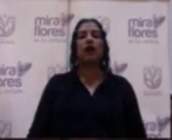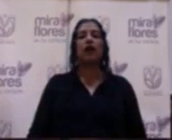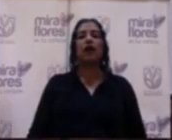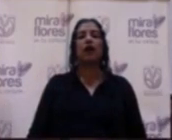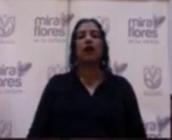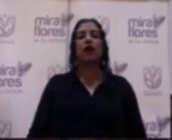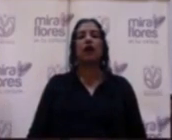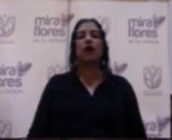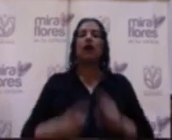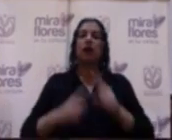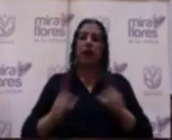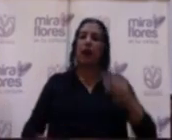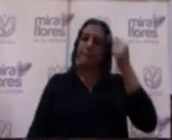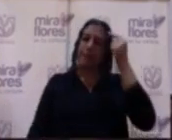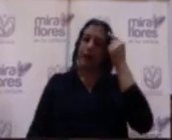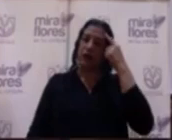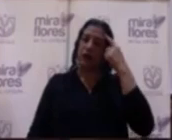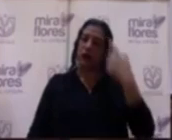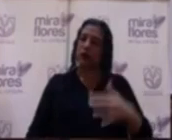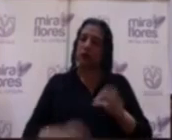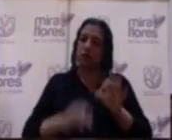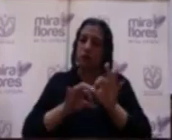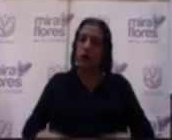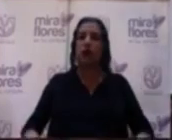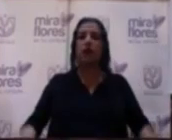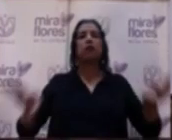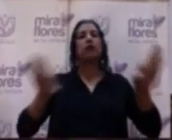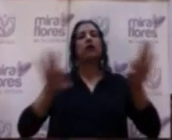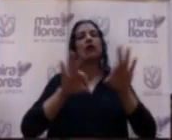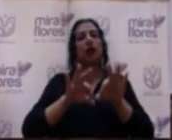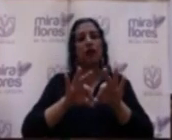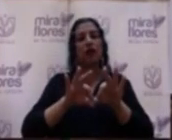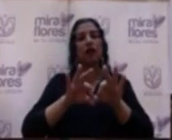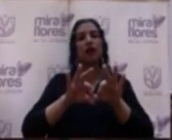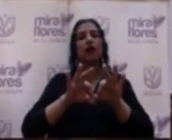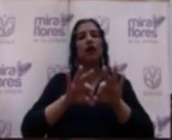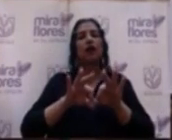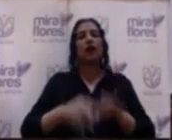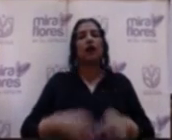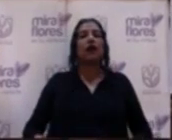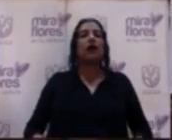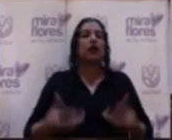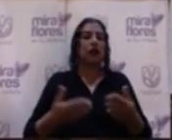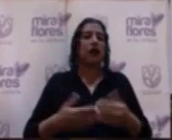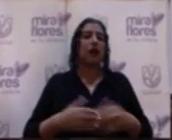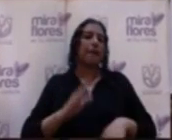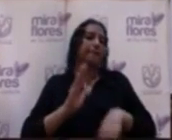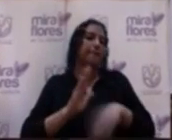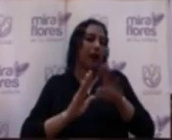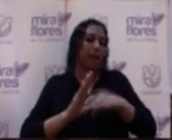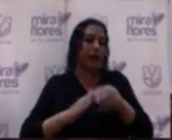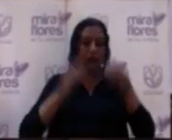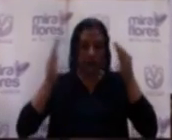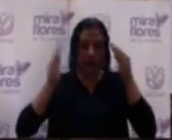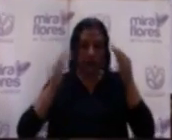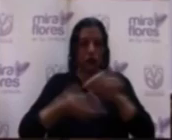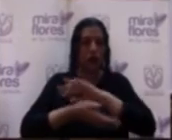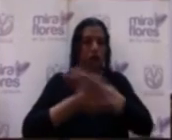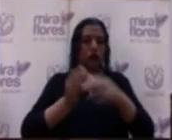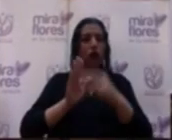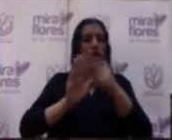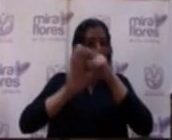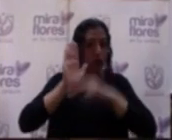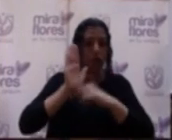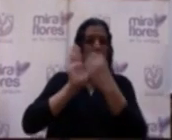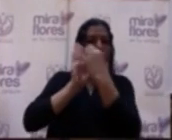pero considero que es muy importante que se dé un poco más de atención a los textos por